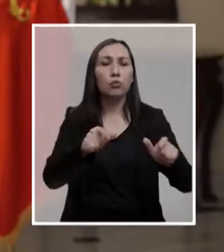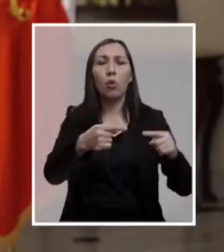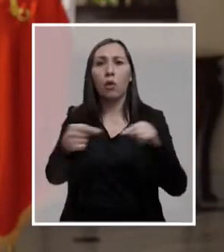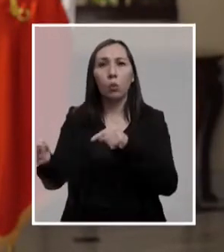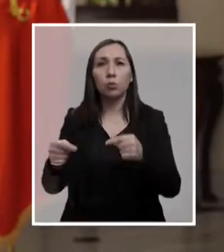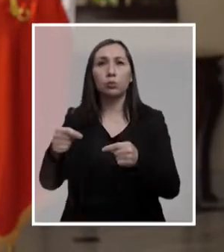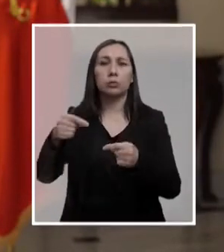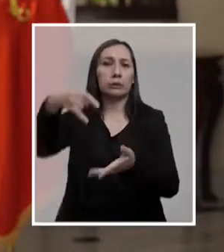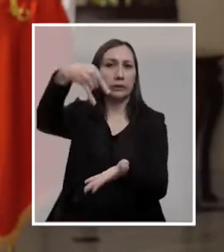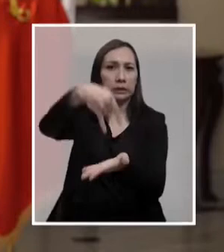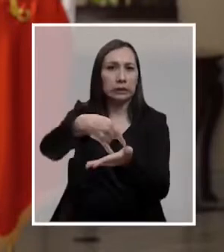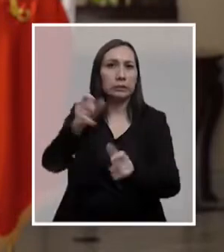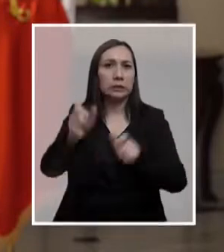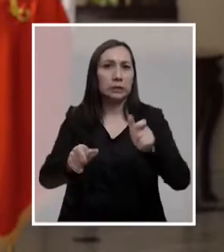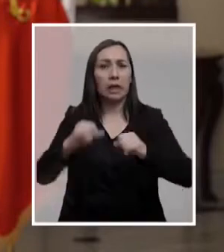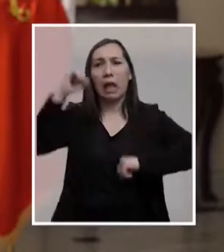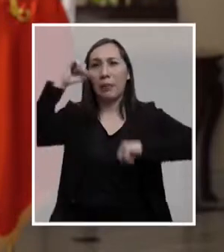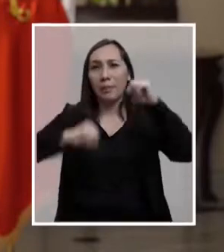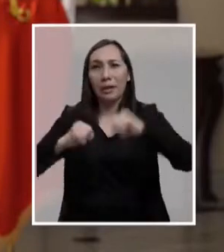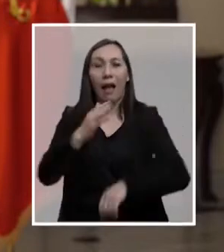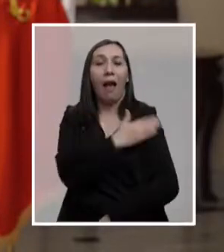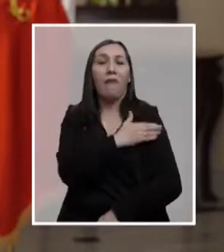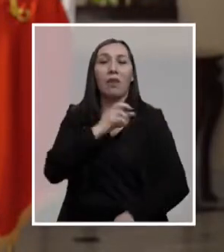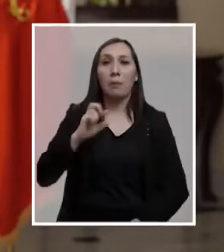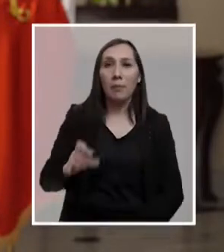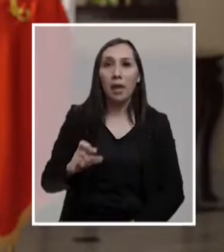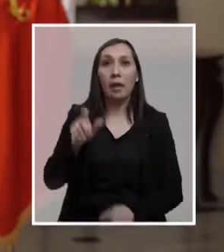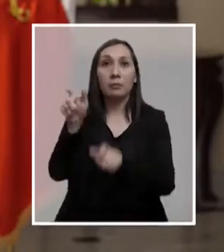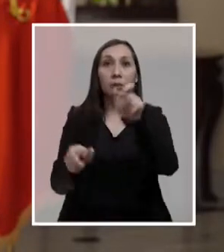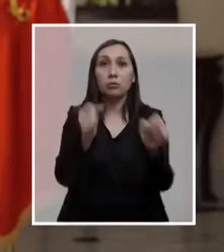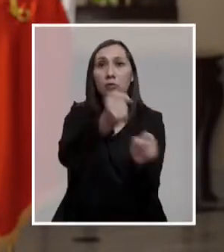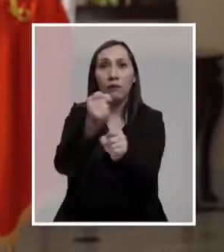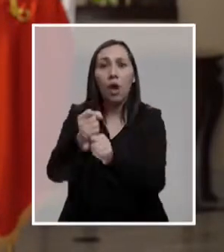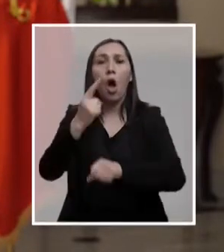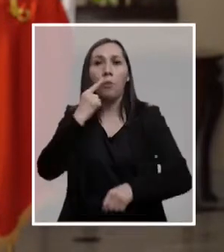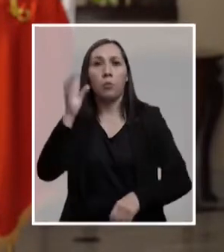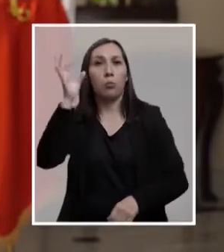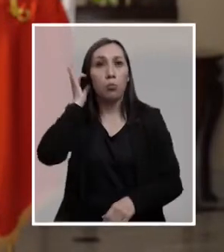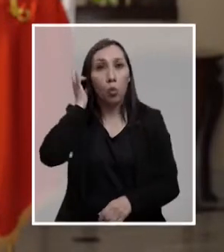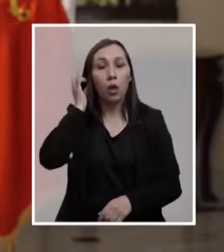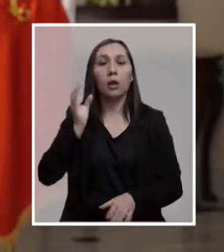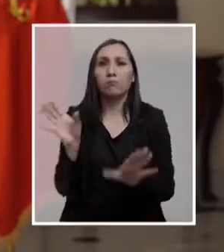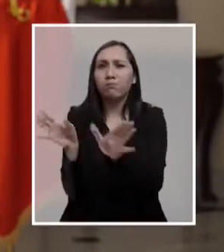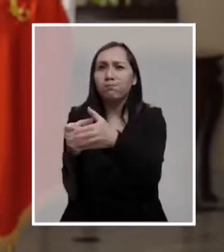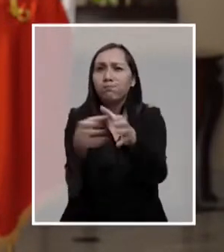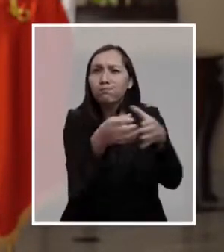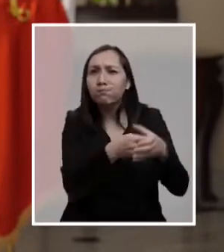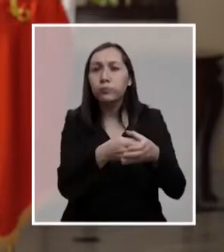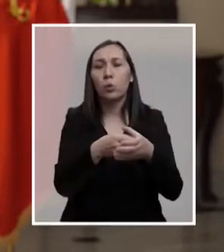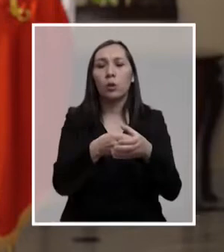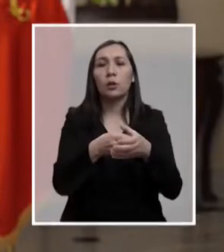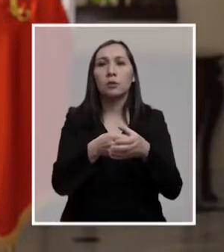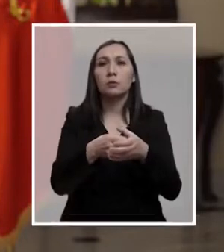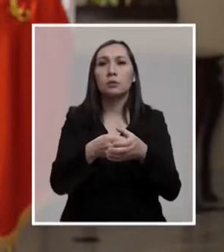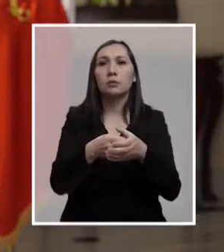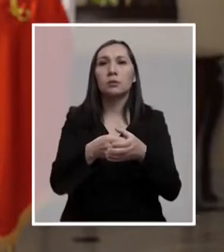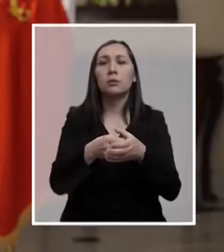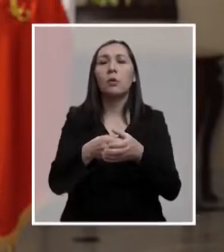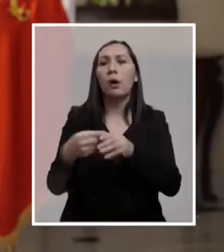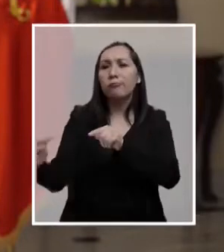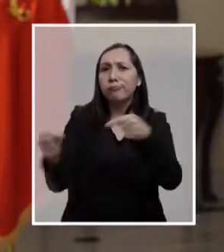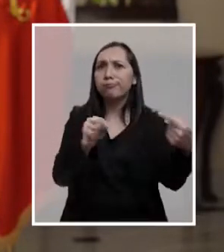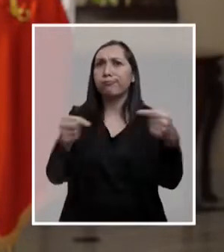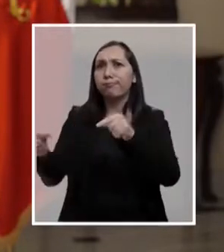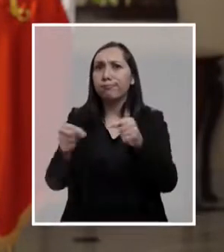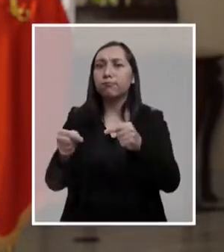parlamentarios, empresarios, a las AFP, a los trabajadores y trabajadoras, a las organizaciones, a alimentar un